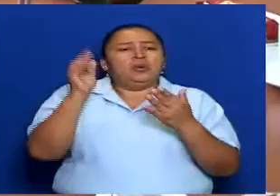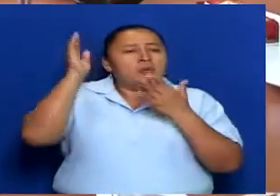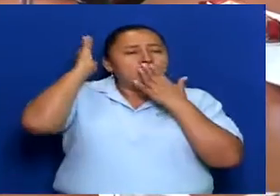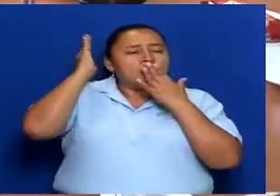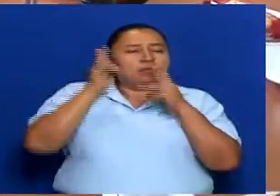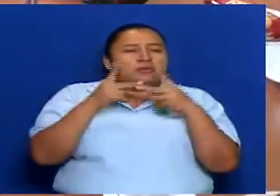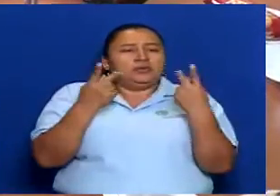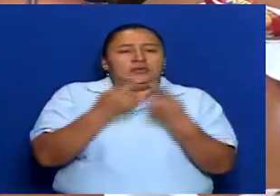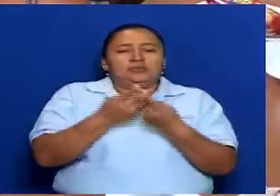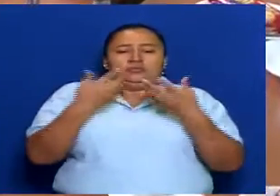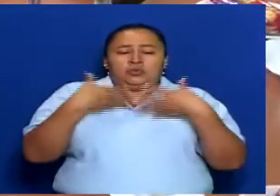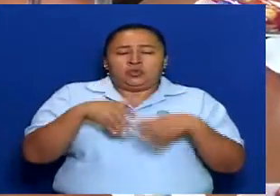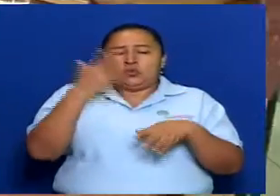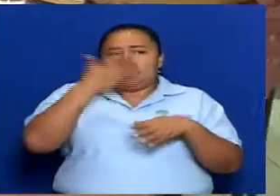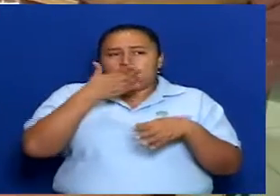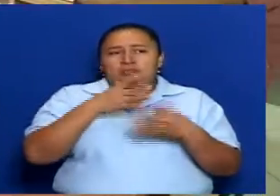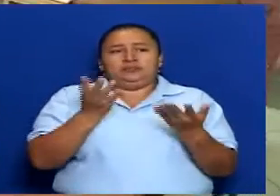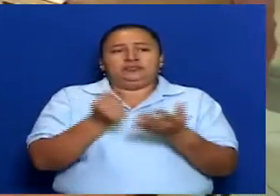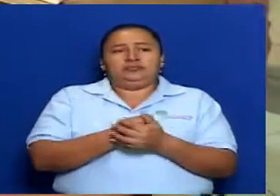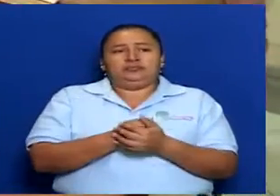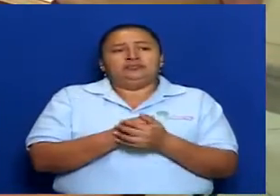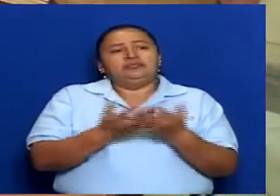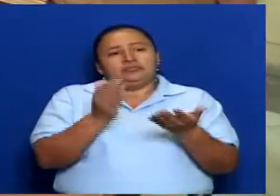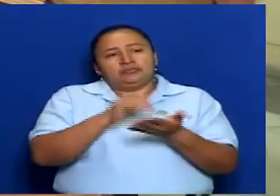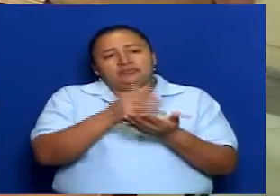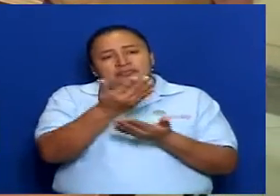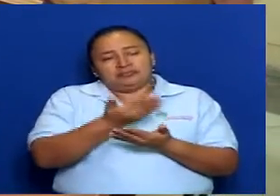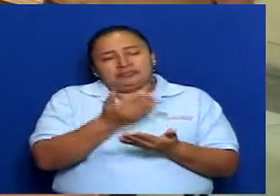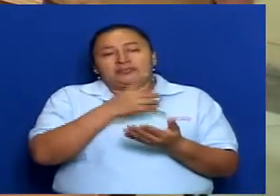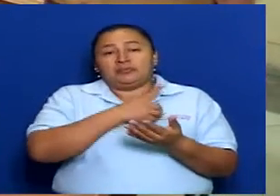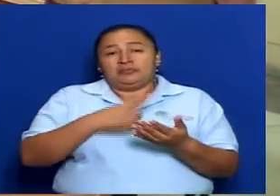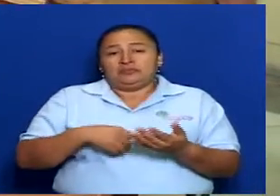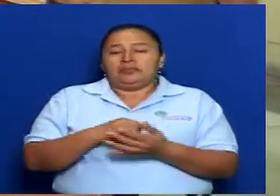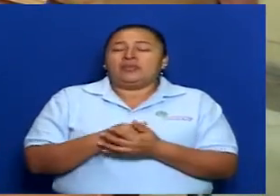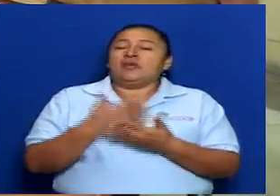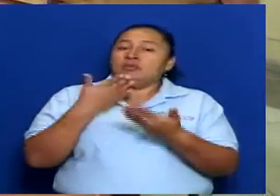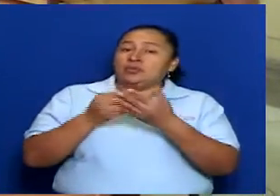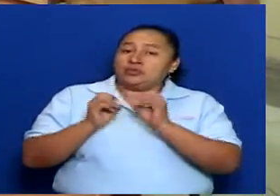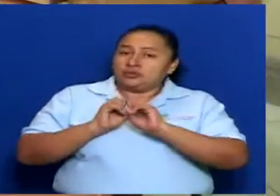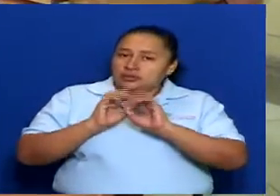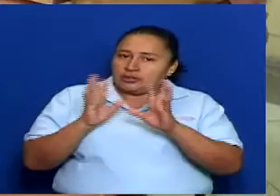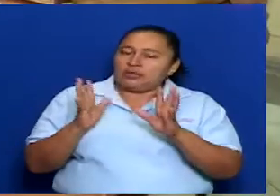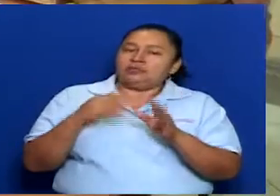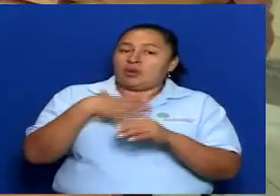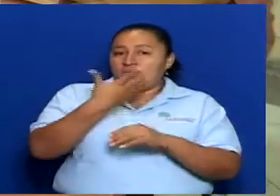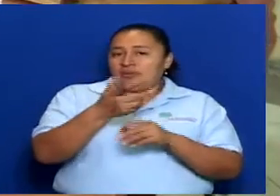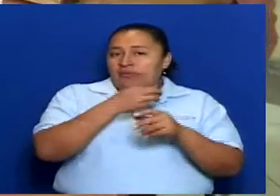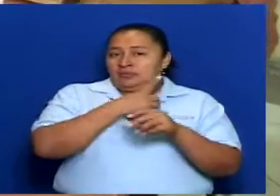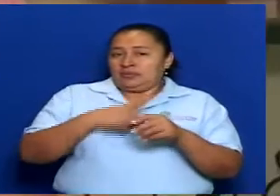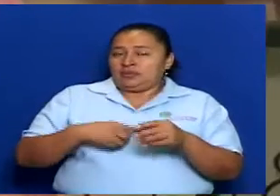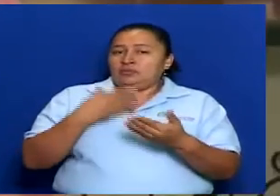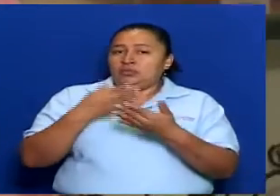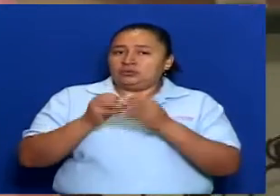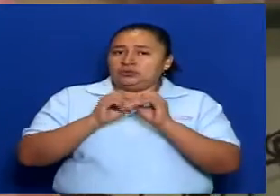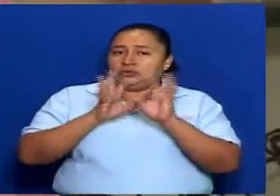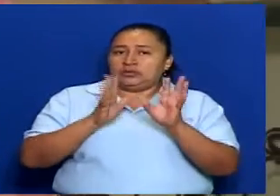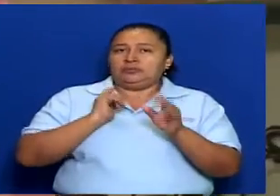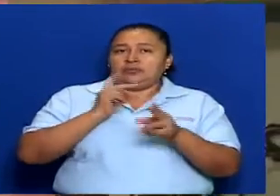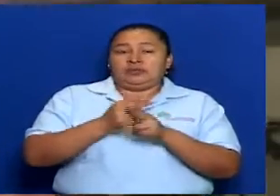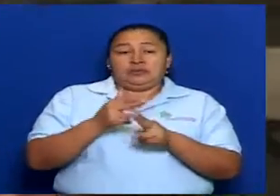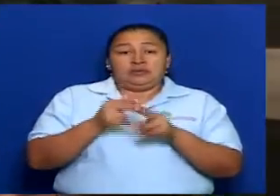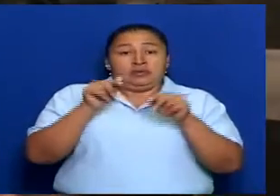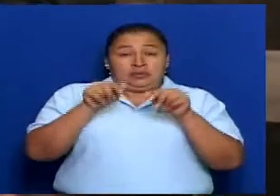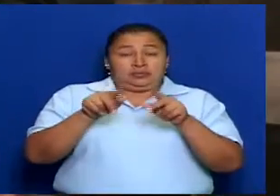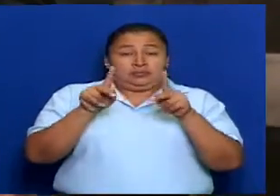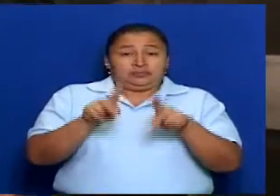Afrodescendientes y Regímenes Autonómicos? Bienvenida una vez más. Gracias, buenos días a todos y a todos que nos están sintonizando en este momento.